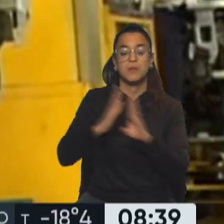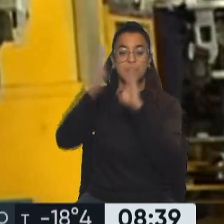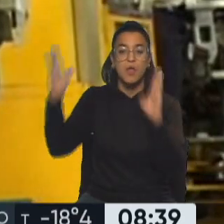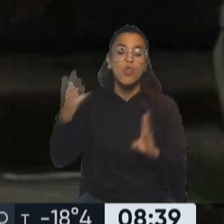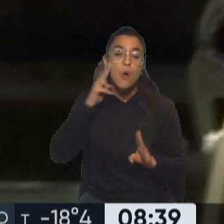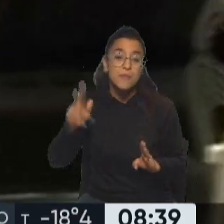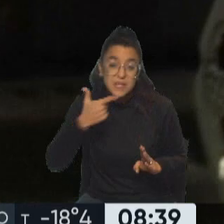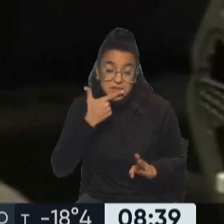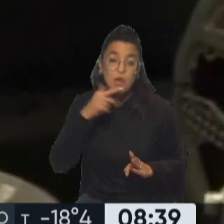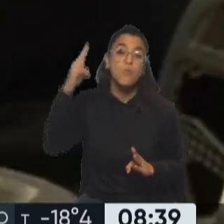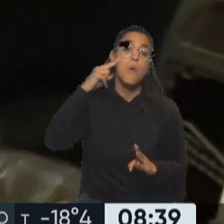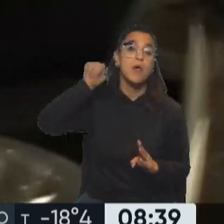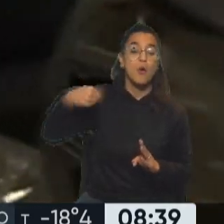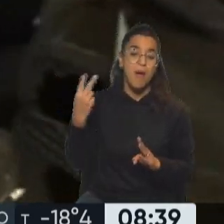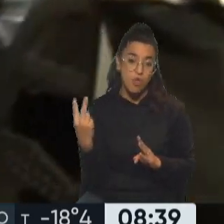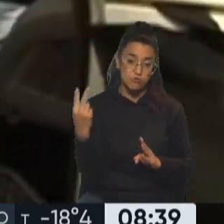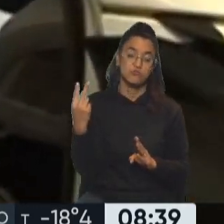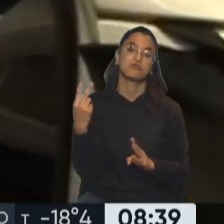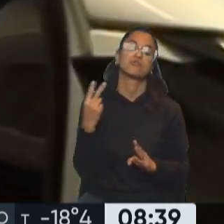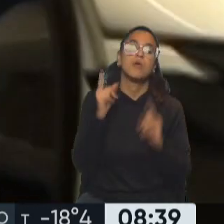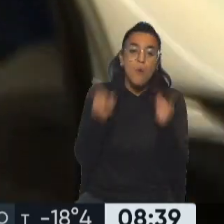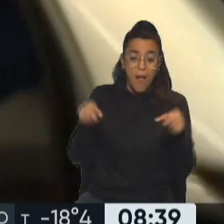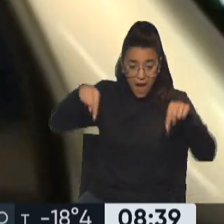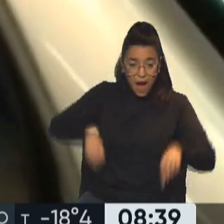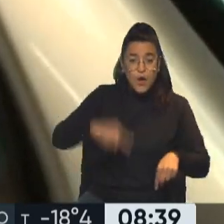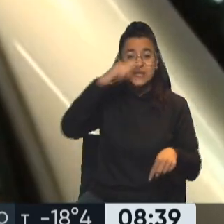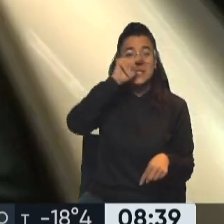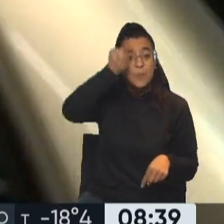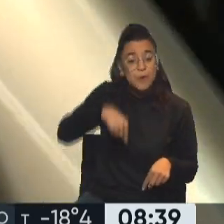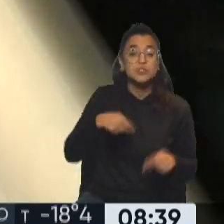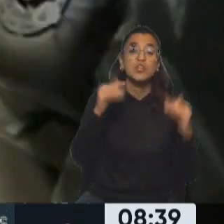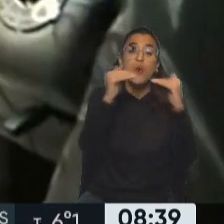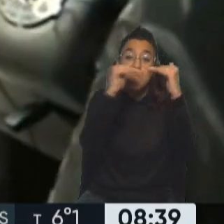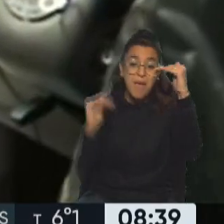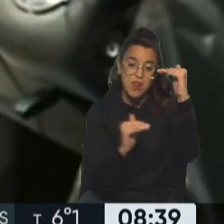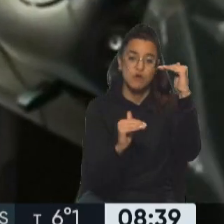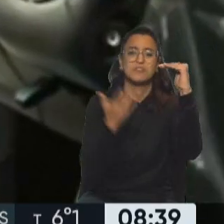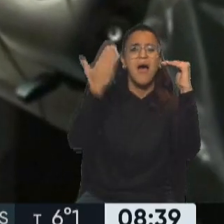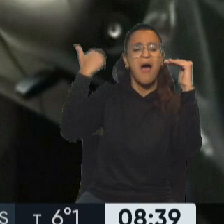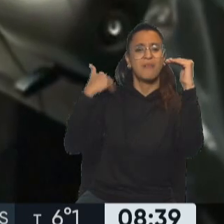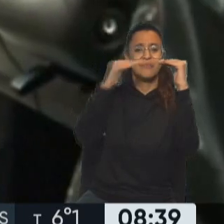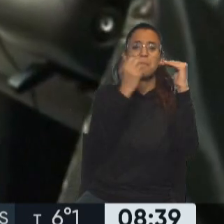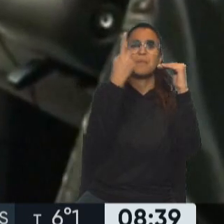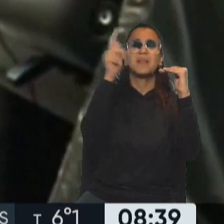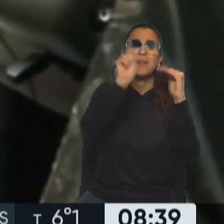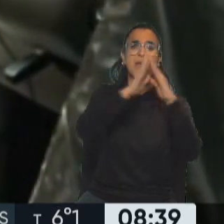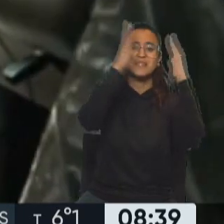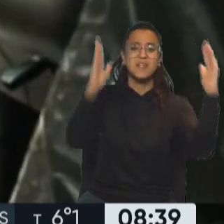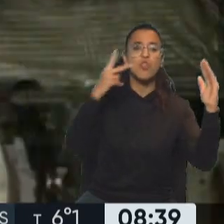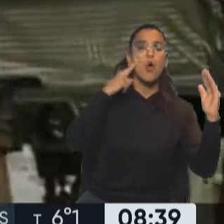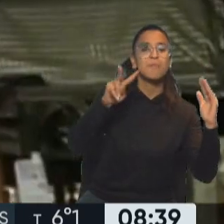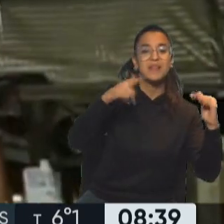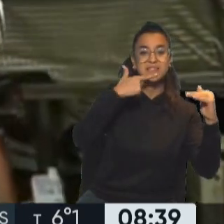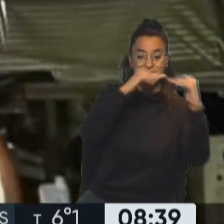2017, estamos un 9,2. O sea, incluso ahora con un 7% estamos por debajo de lo que fue el primer trimestre del 2017.